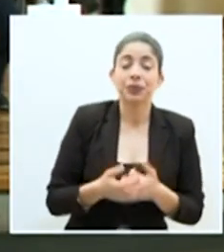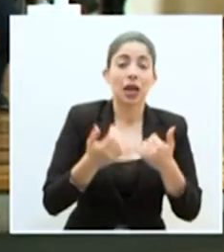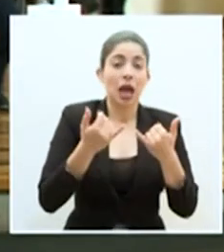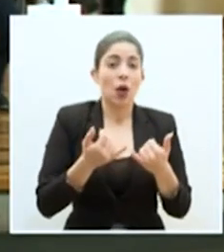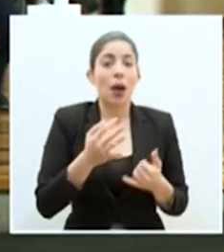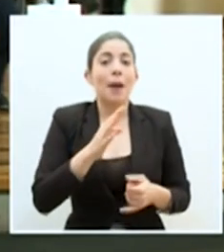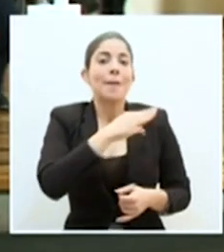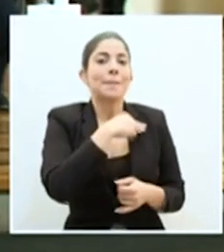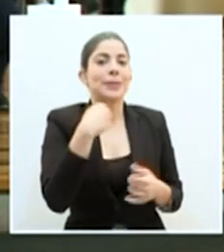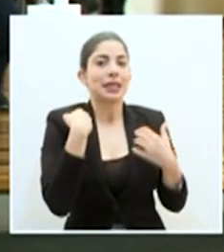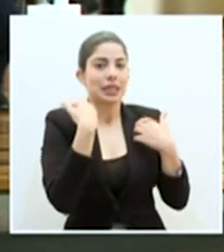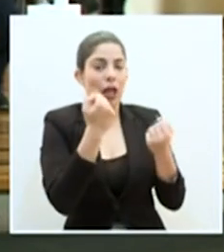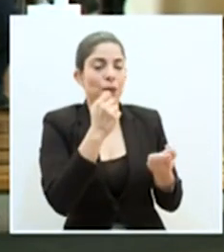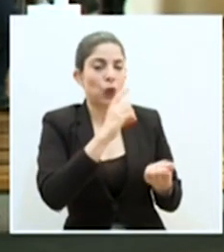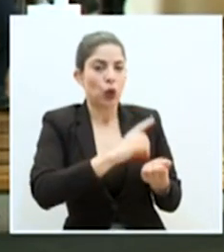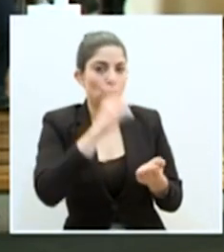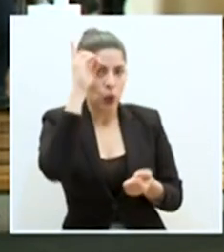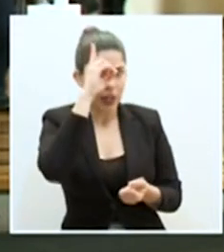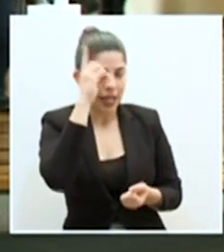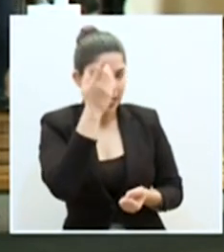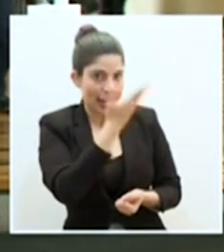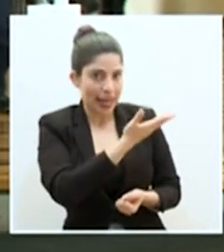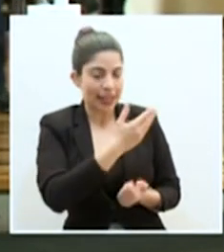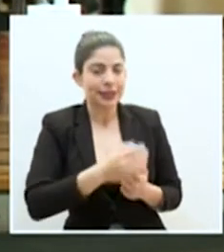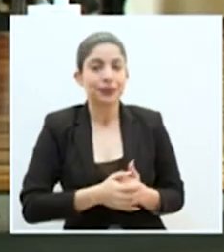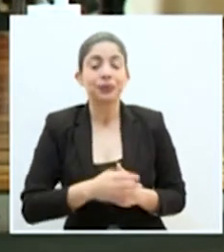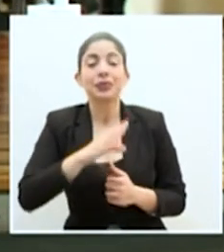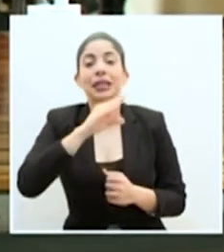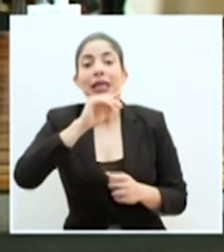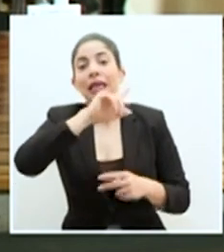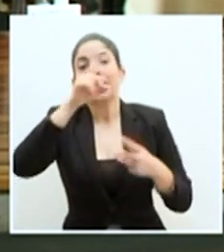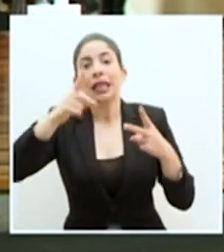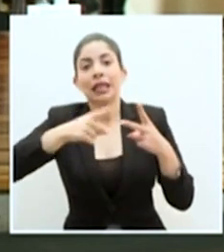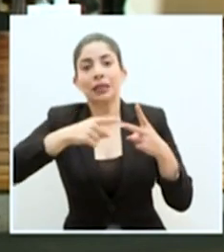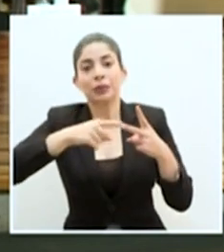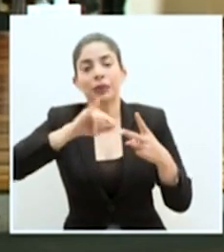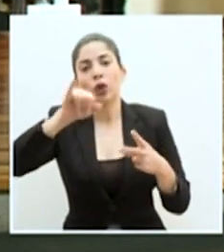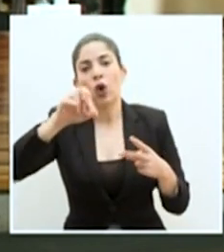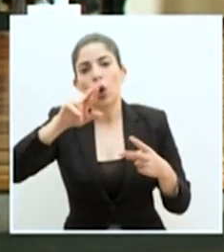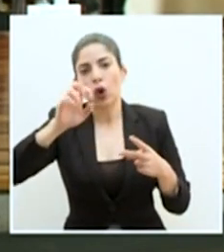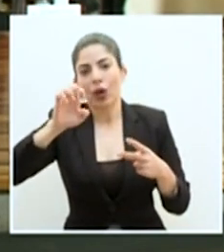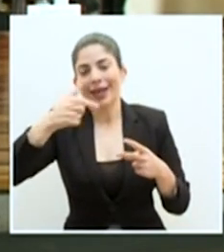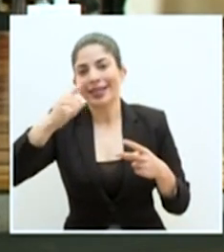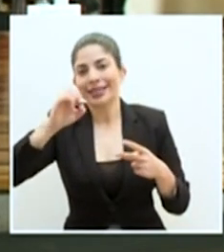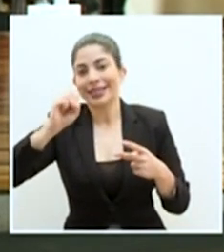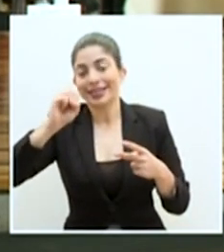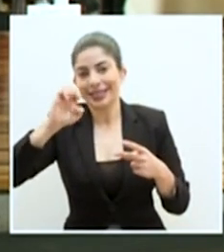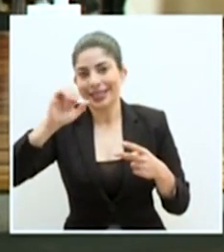al ministro de Salud, del doctor Daniel Salas, y luego a don Jorge Sequeira.